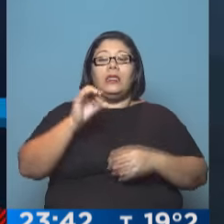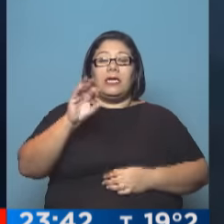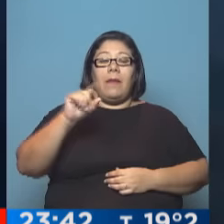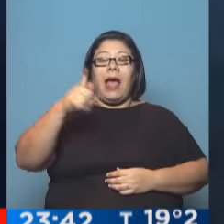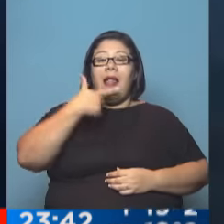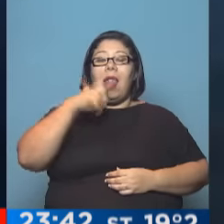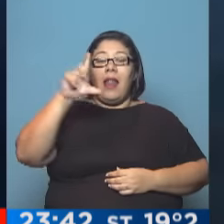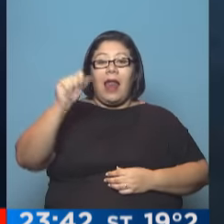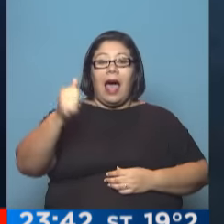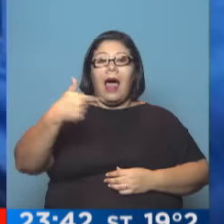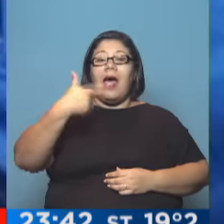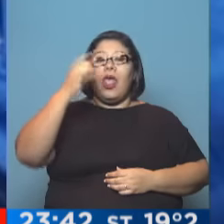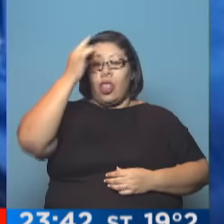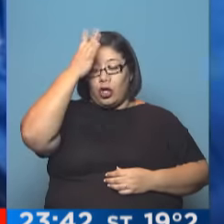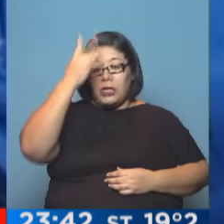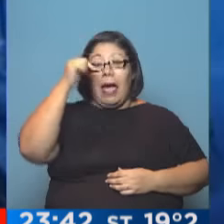persecución mediática.